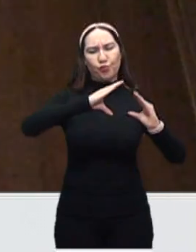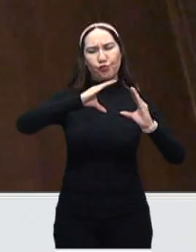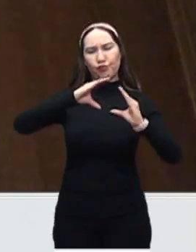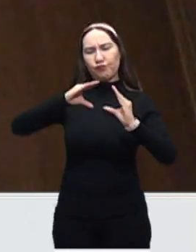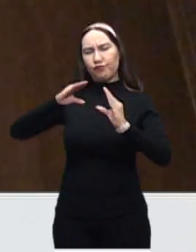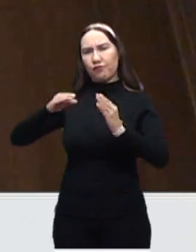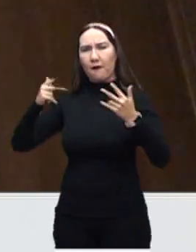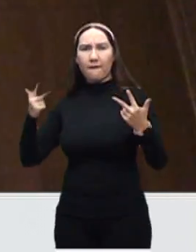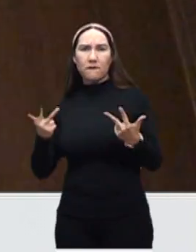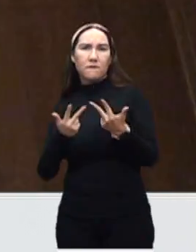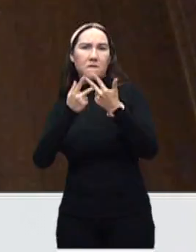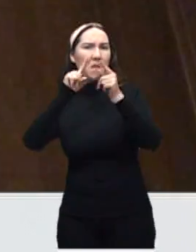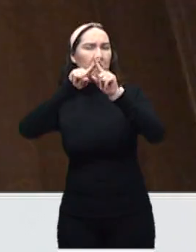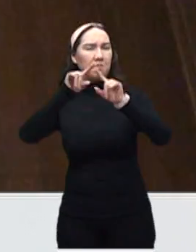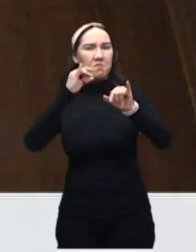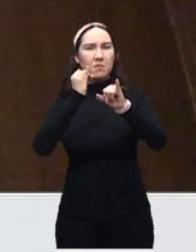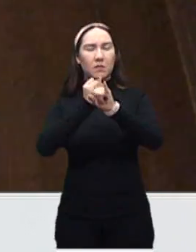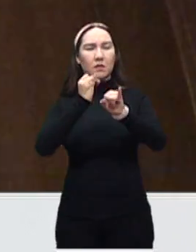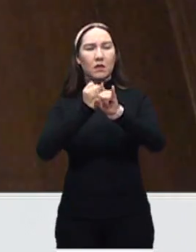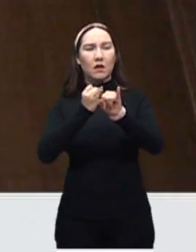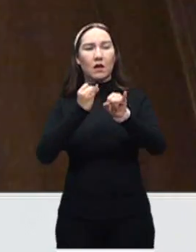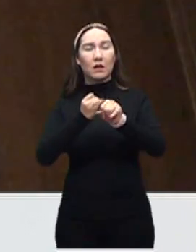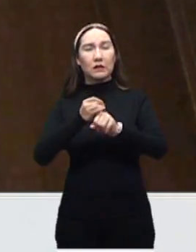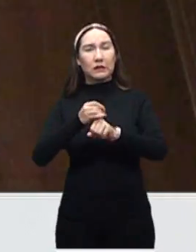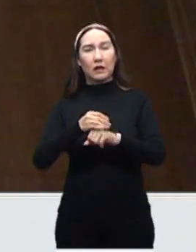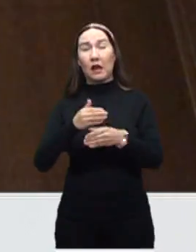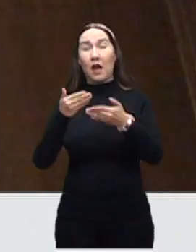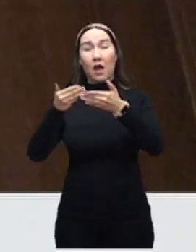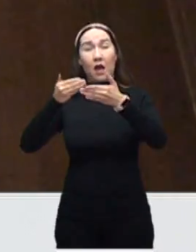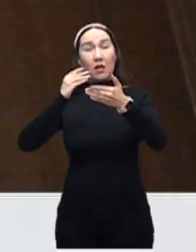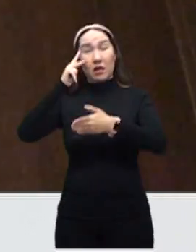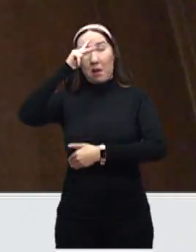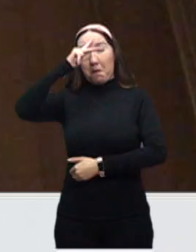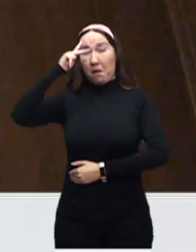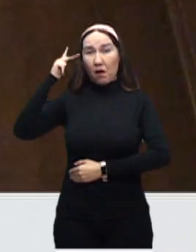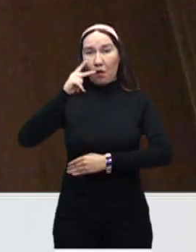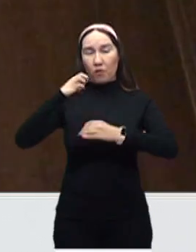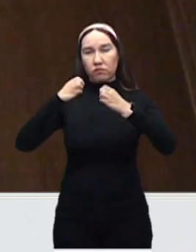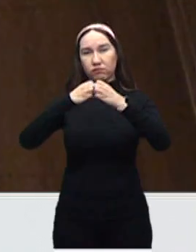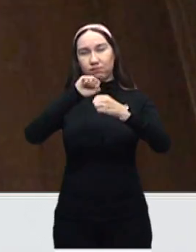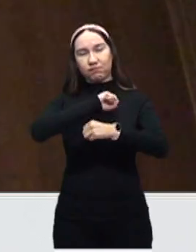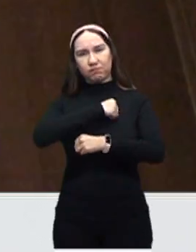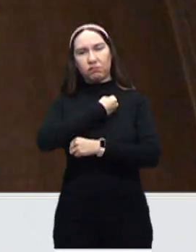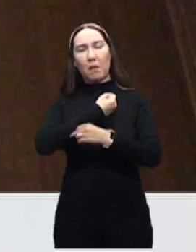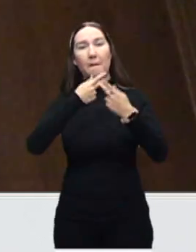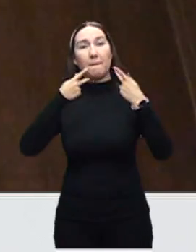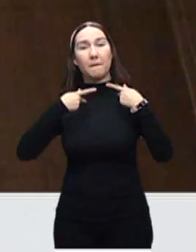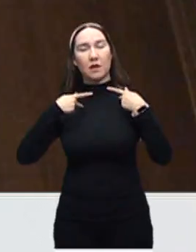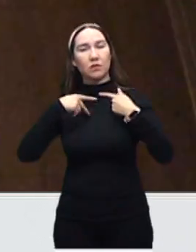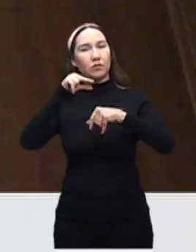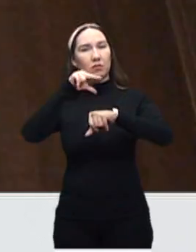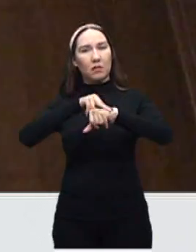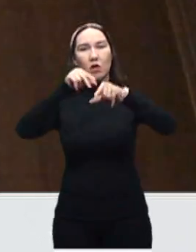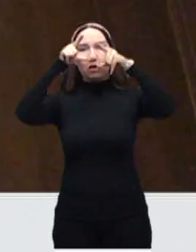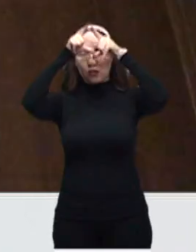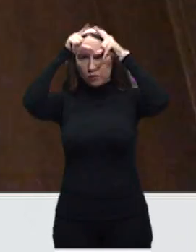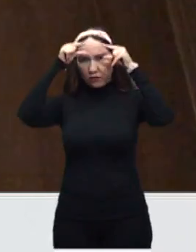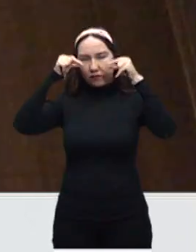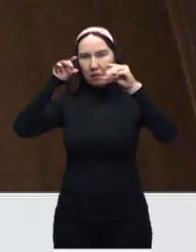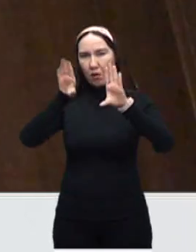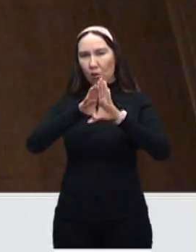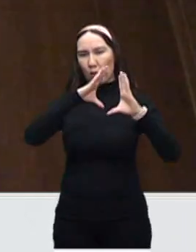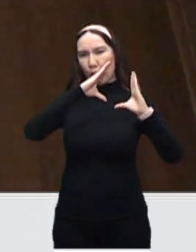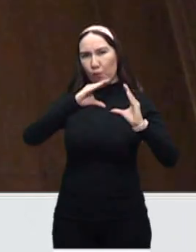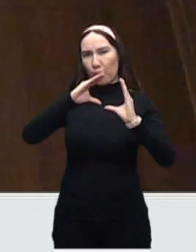distancia. Incluso en el momento más crítico de la epidemia, personal de nosotros fue capacitado en el Instituto